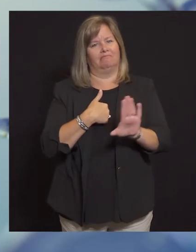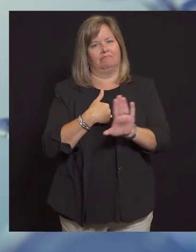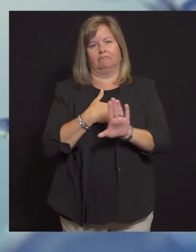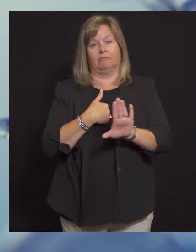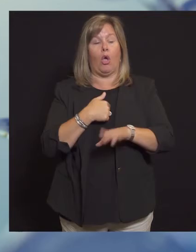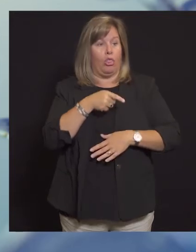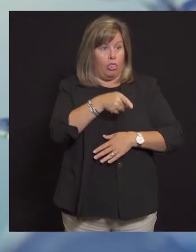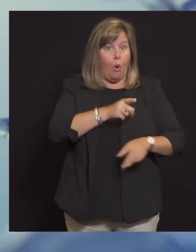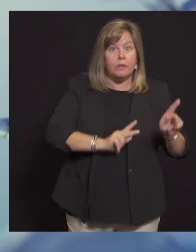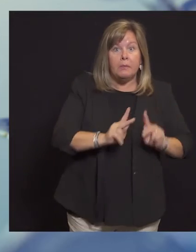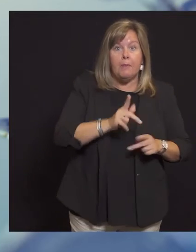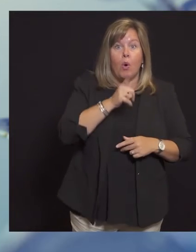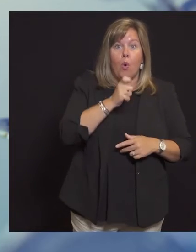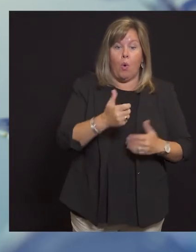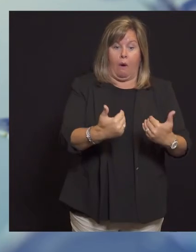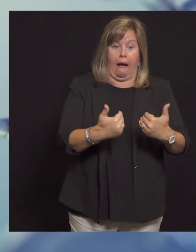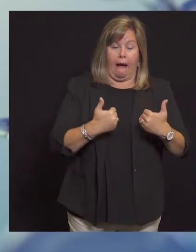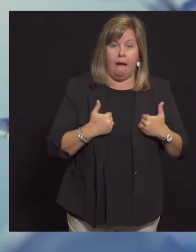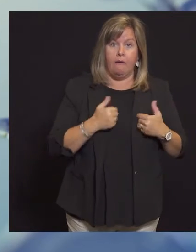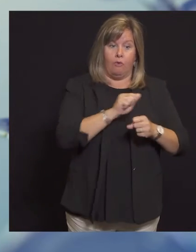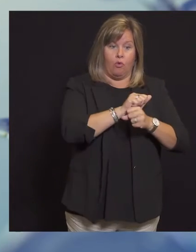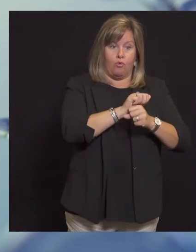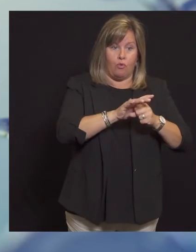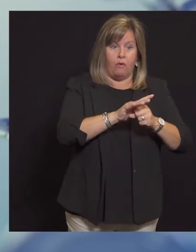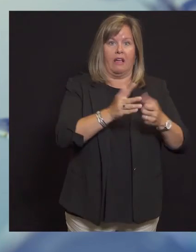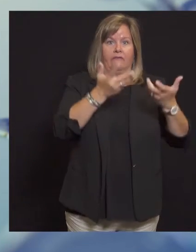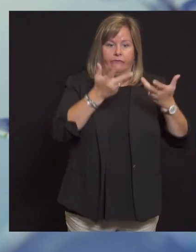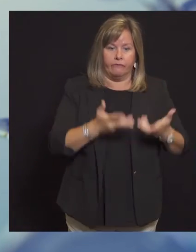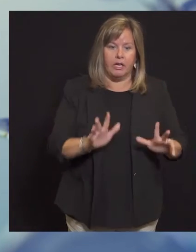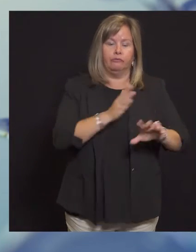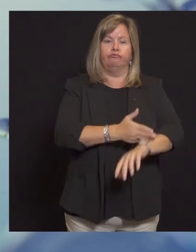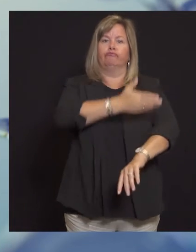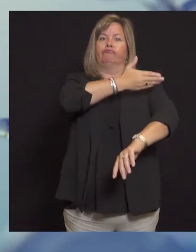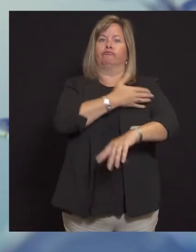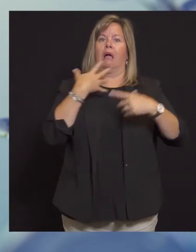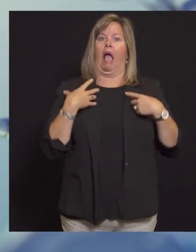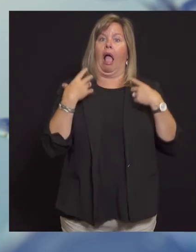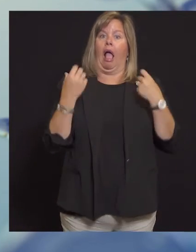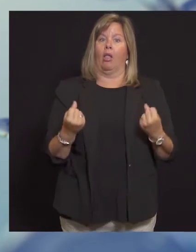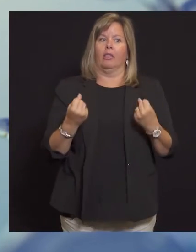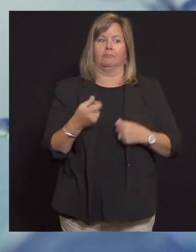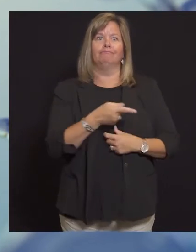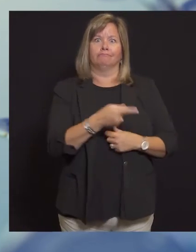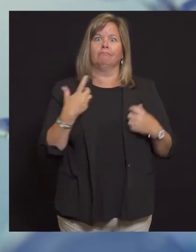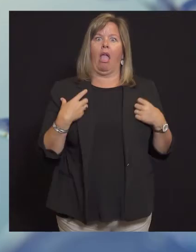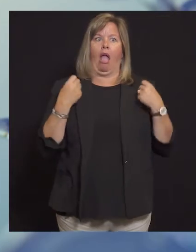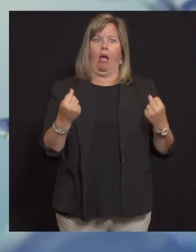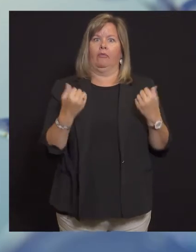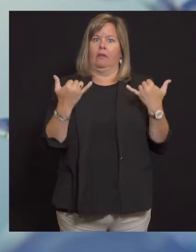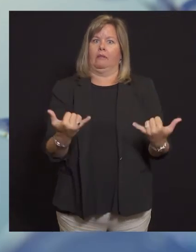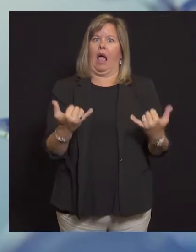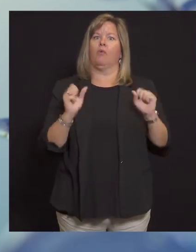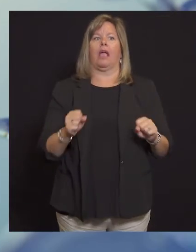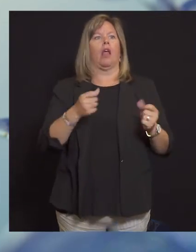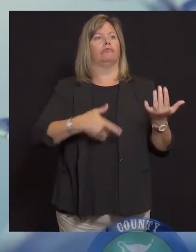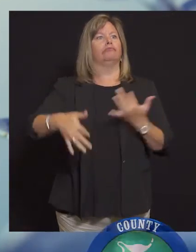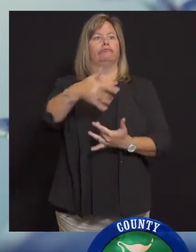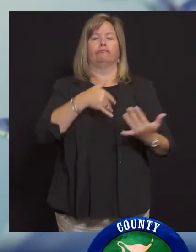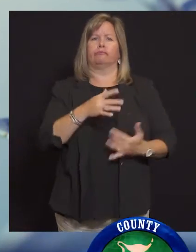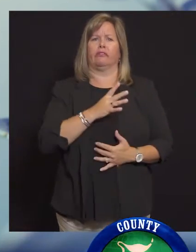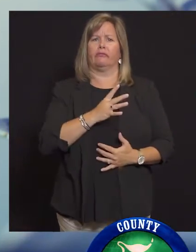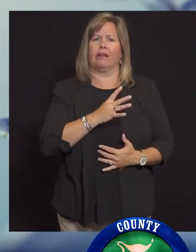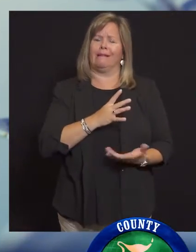personas lo están rechazando pensando que de alguna manera están marcados con un germen y de alguna manera ahora son